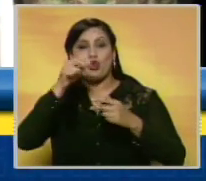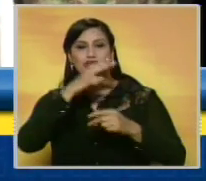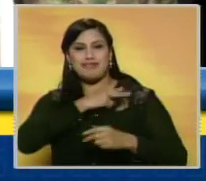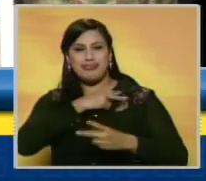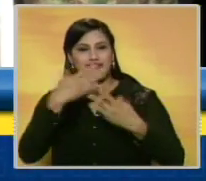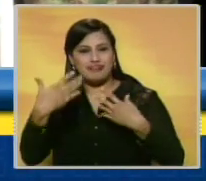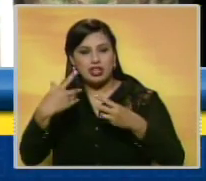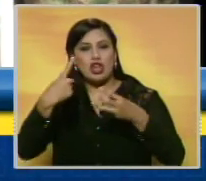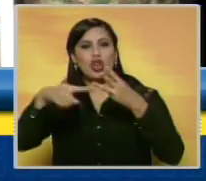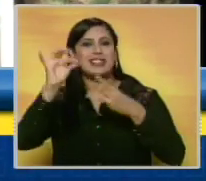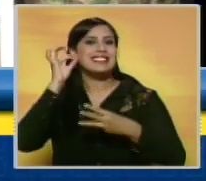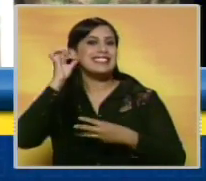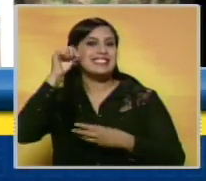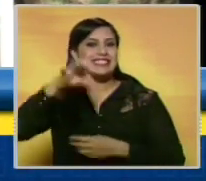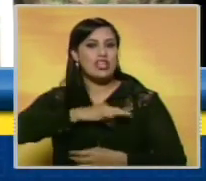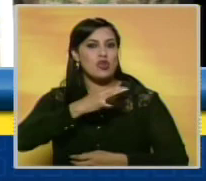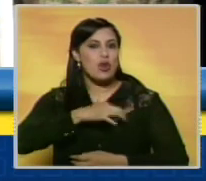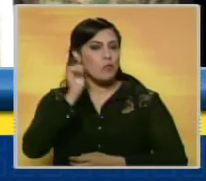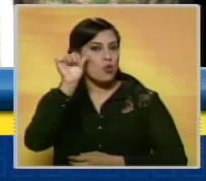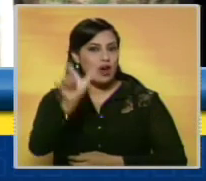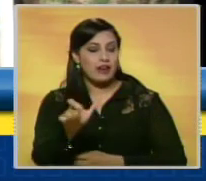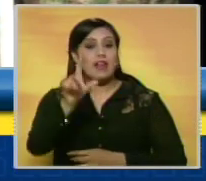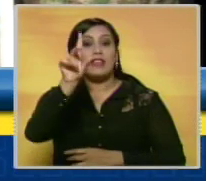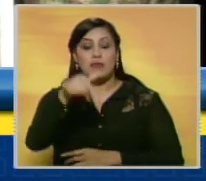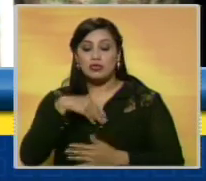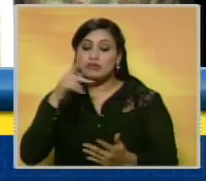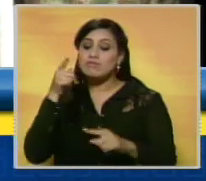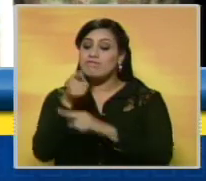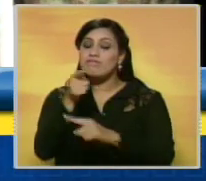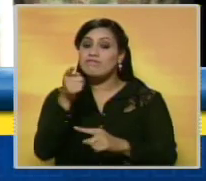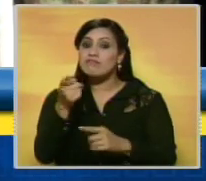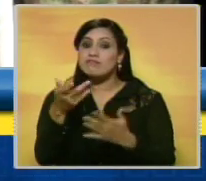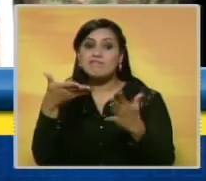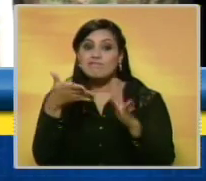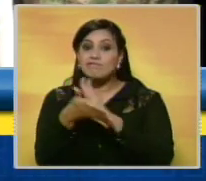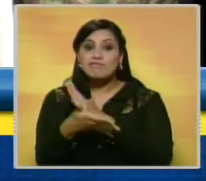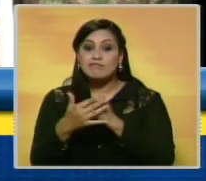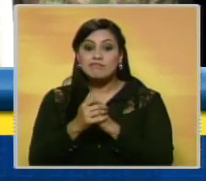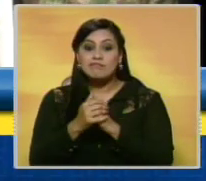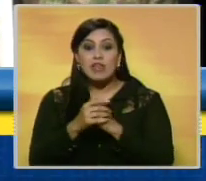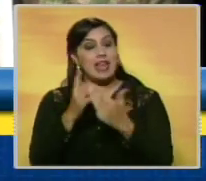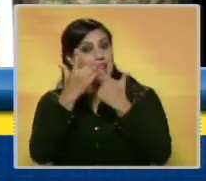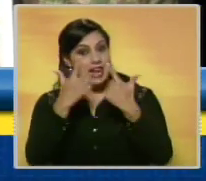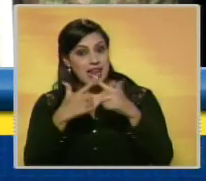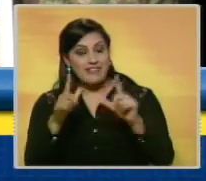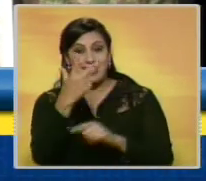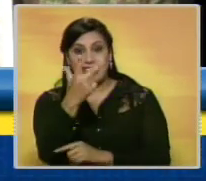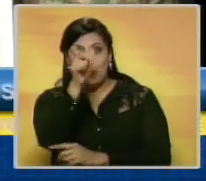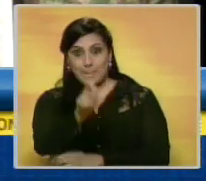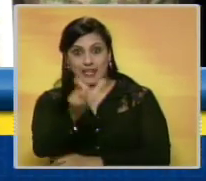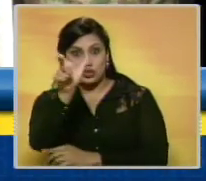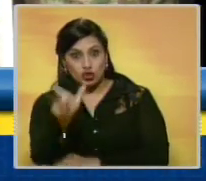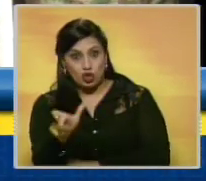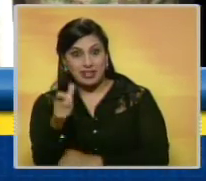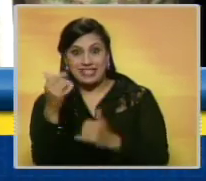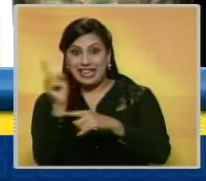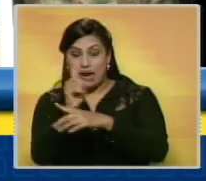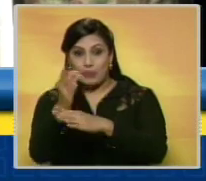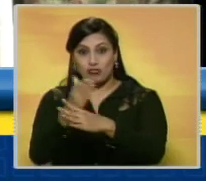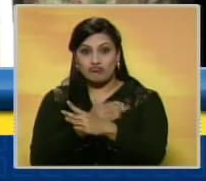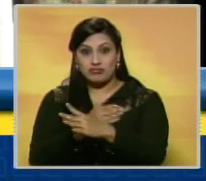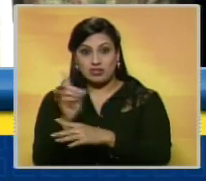y de la señora. Y les exigimos que liberen estas tres personas cuanto